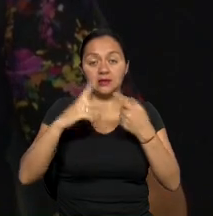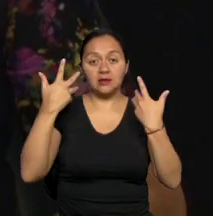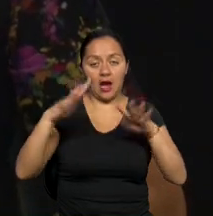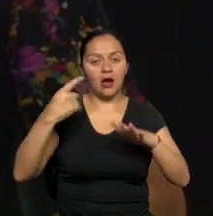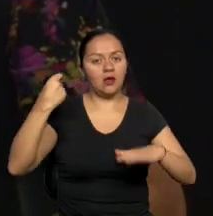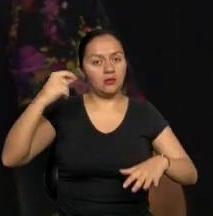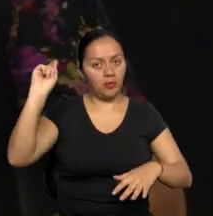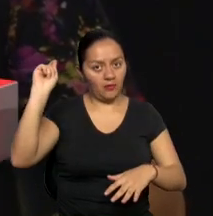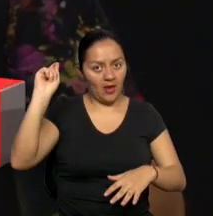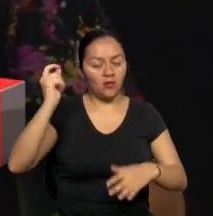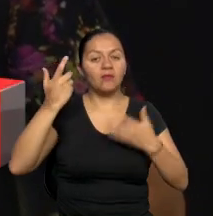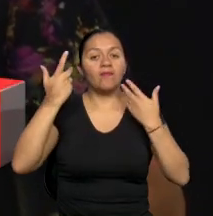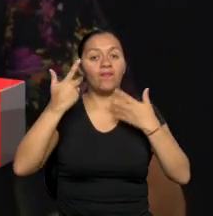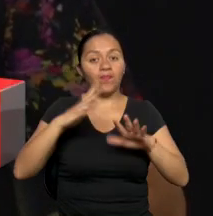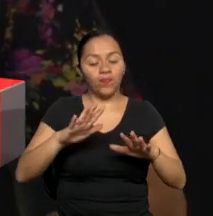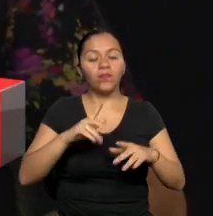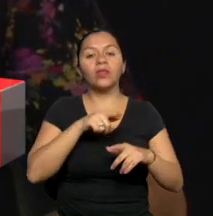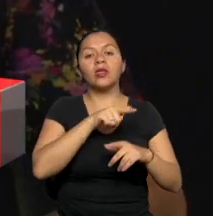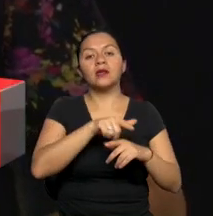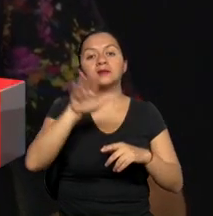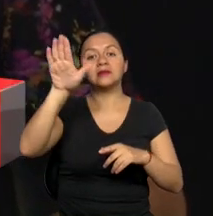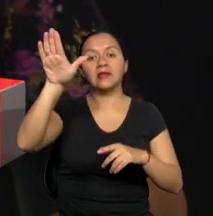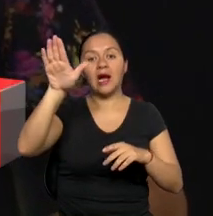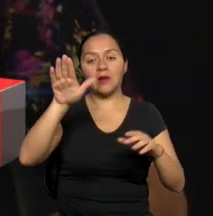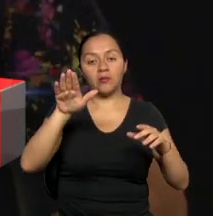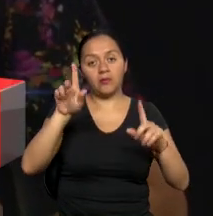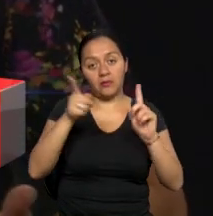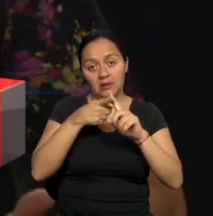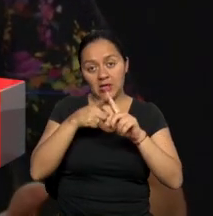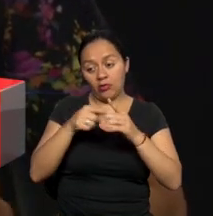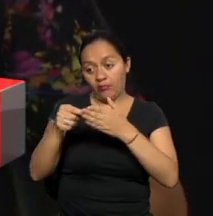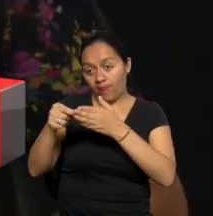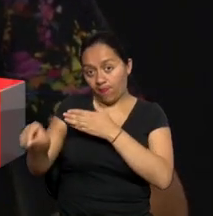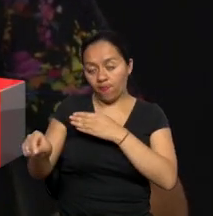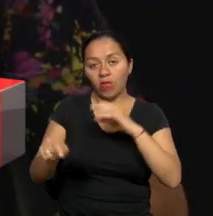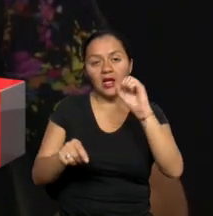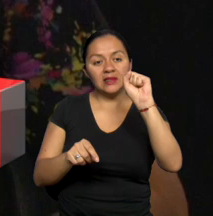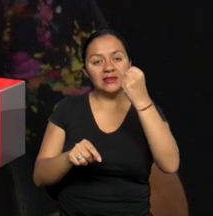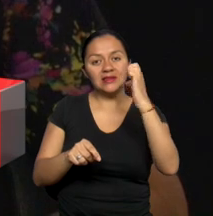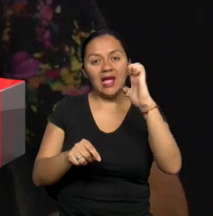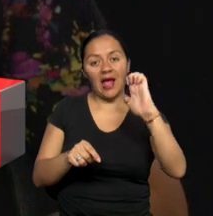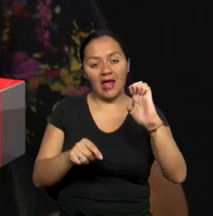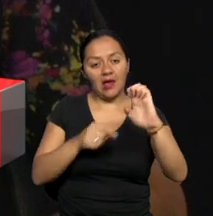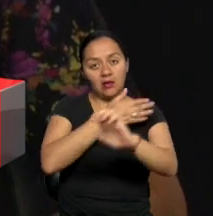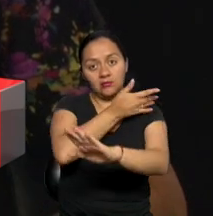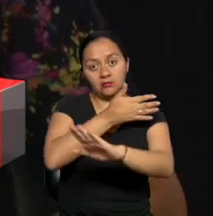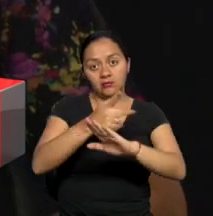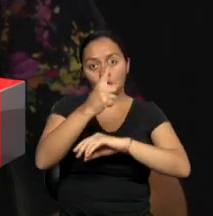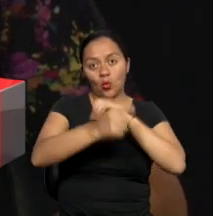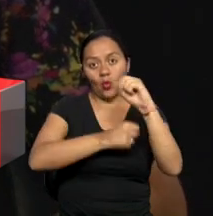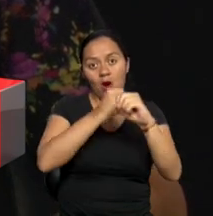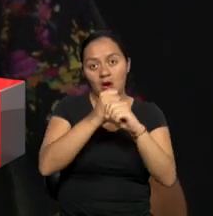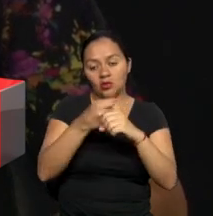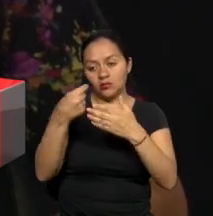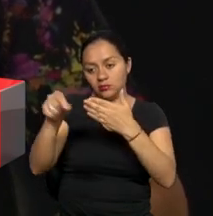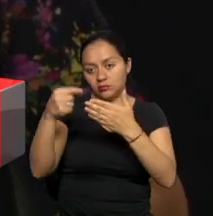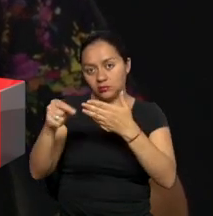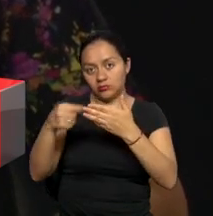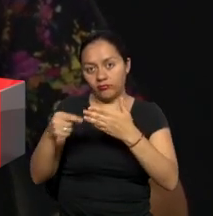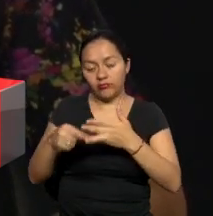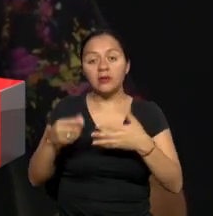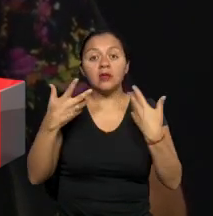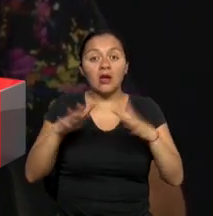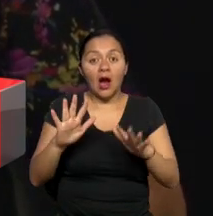institución que está siendo acreditada por SAE, la que ha venido durante este último año haciendo la acreditación. Tengo